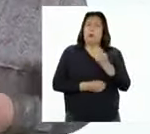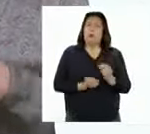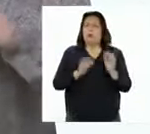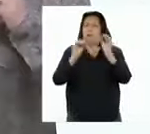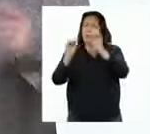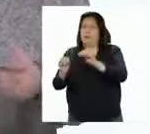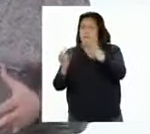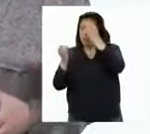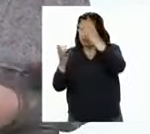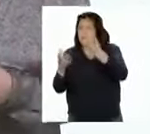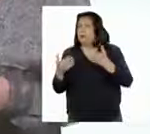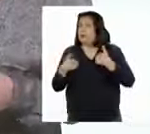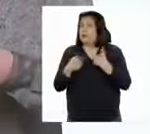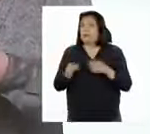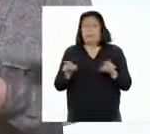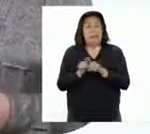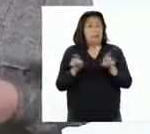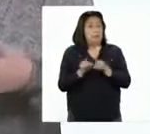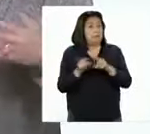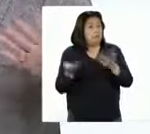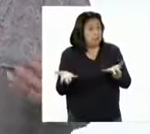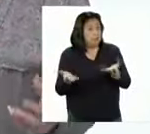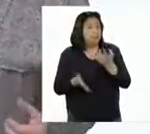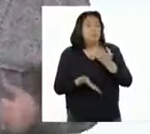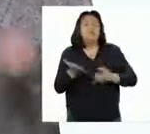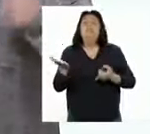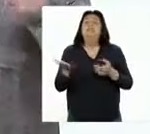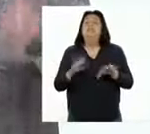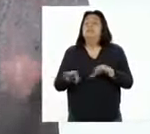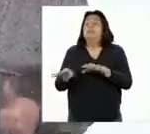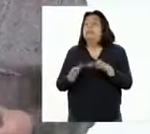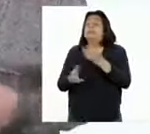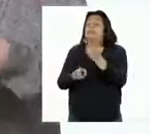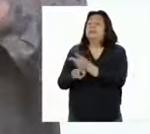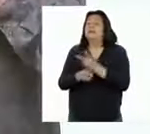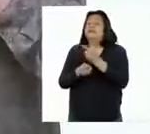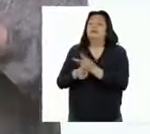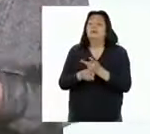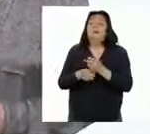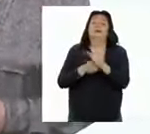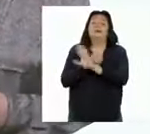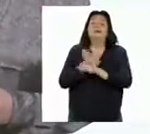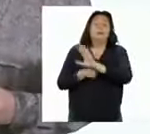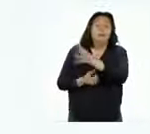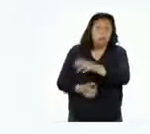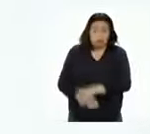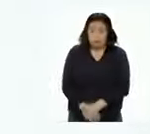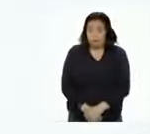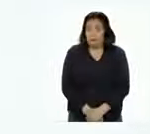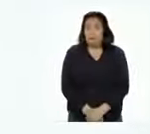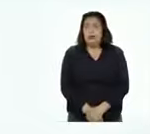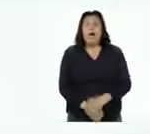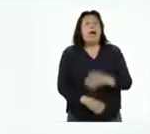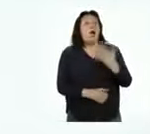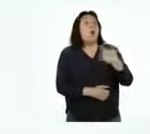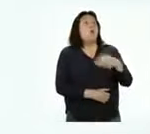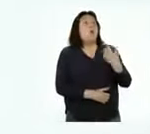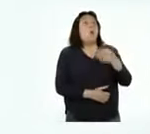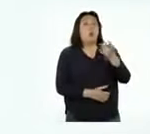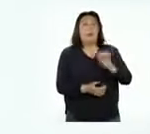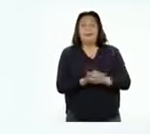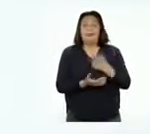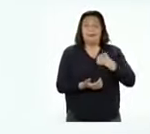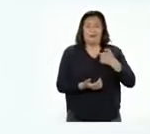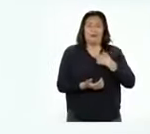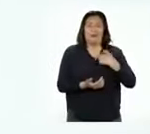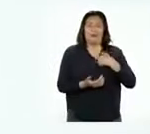información sobre los animales, sino también sobre las prácticas para su cuidado y protección. ¡Uy, para eso!